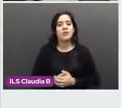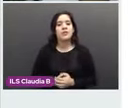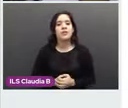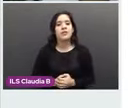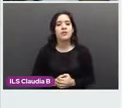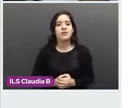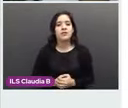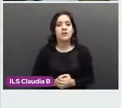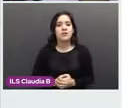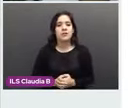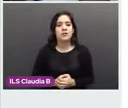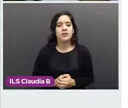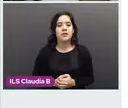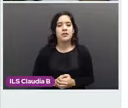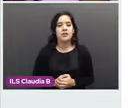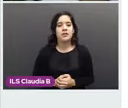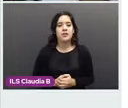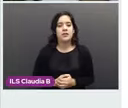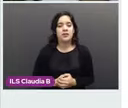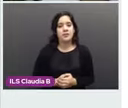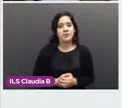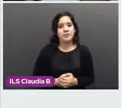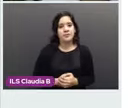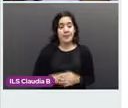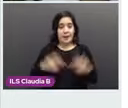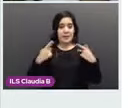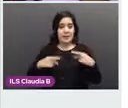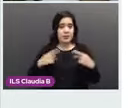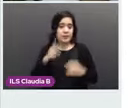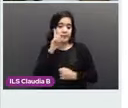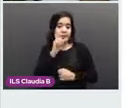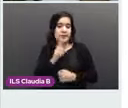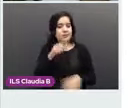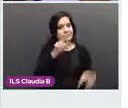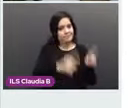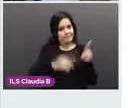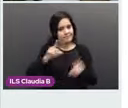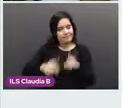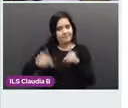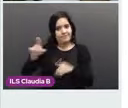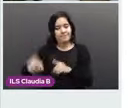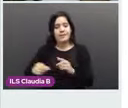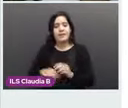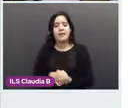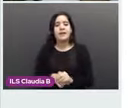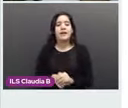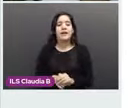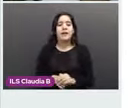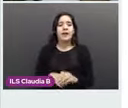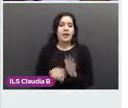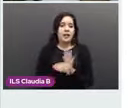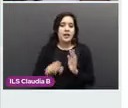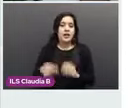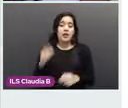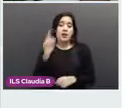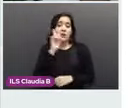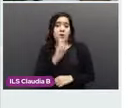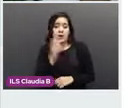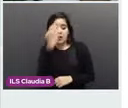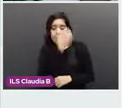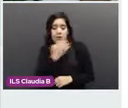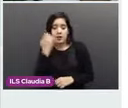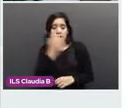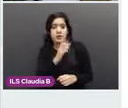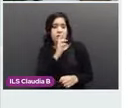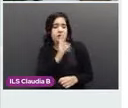Va a depender de la etatificación de la paciente. Nosotros referimos a los usuarios con alteración en los estudios. Si la paciente está en